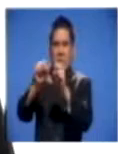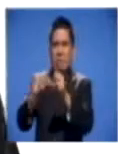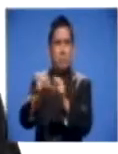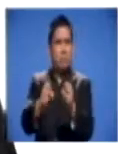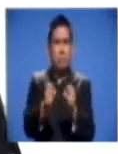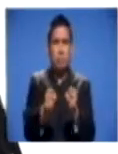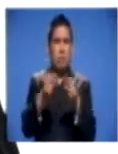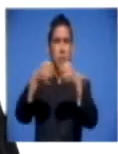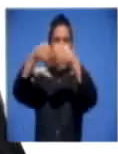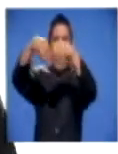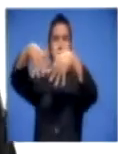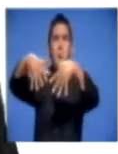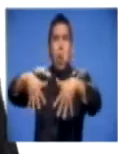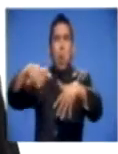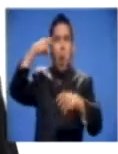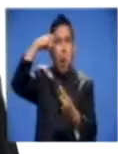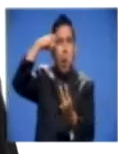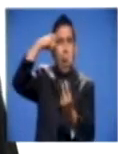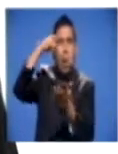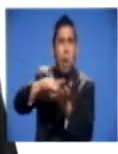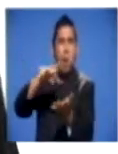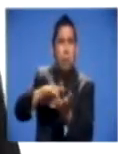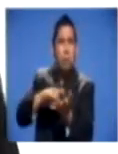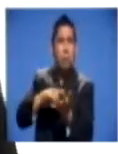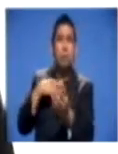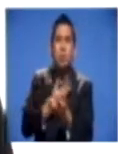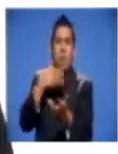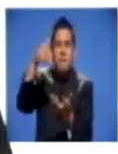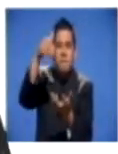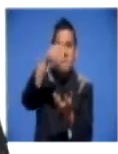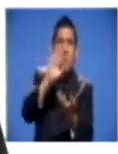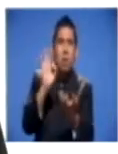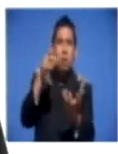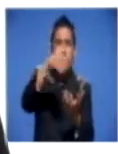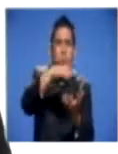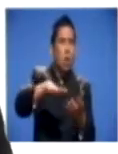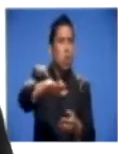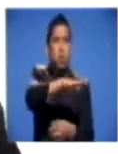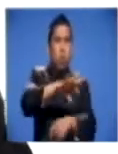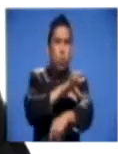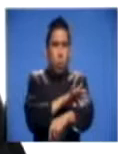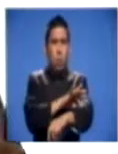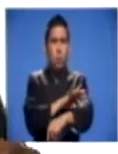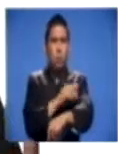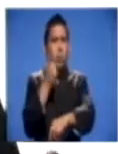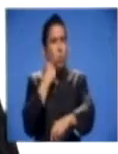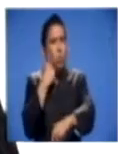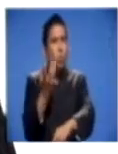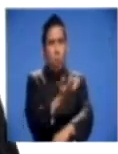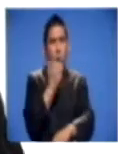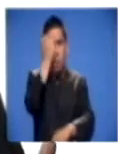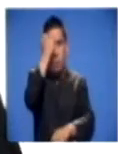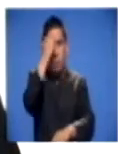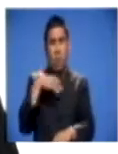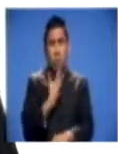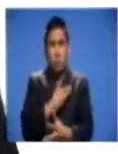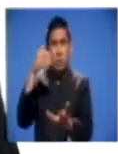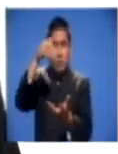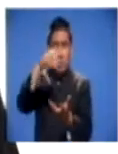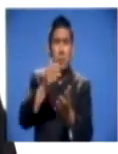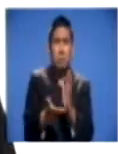la red de extorsión con el empoderamiento de los territorios. Vamos a fomentar e